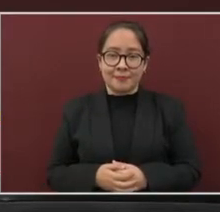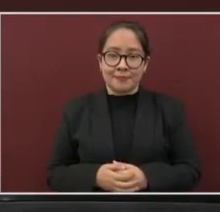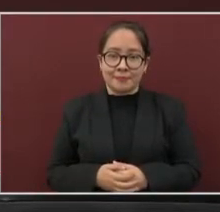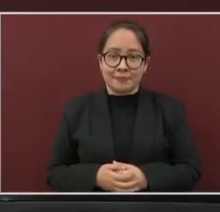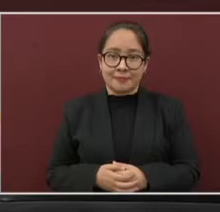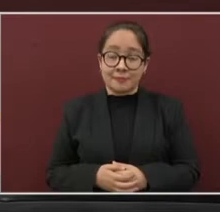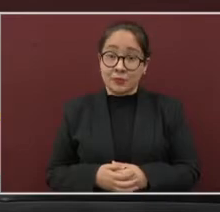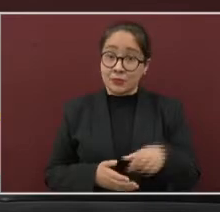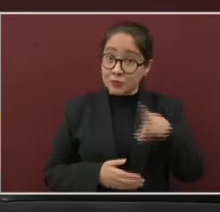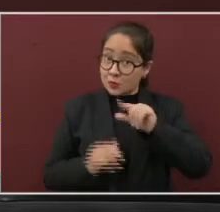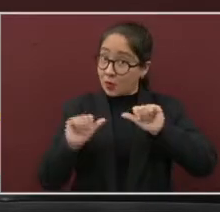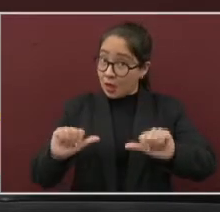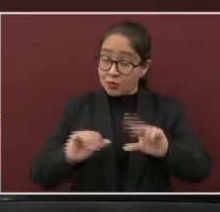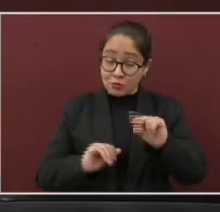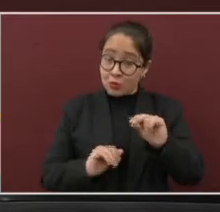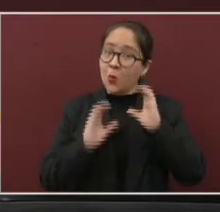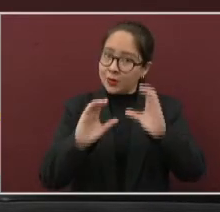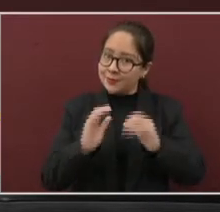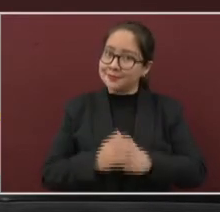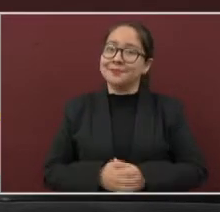No se confíen, cuiden su salud.